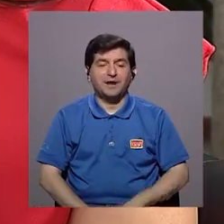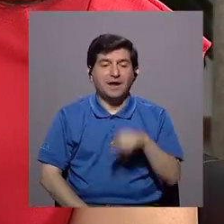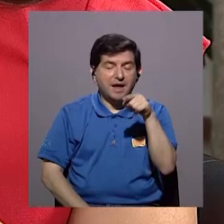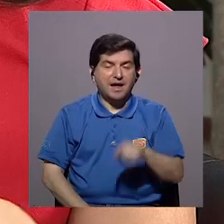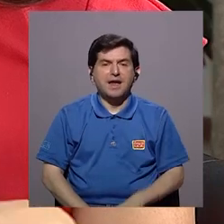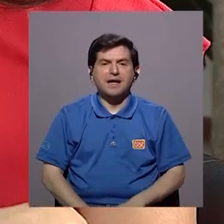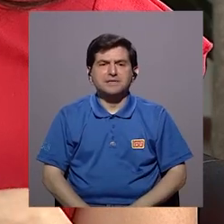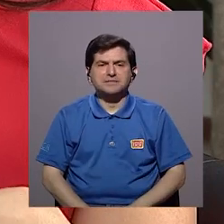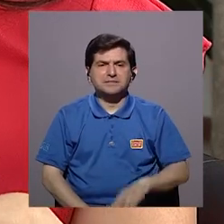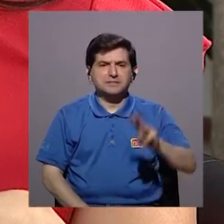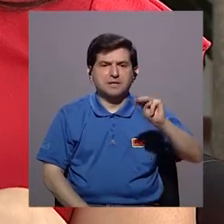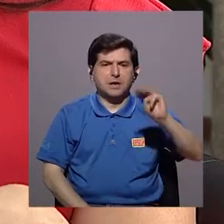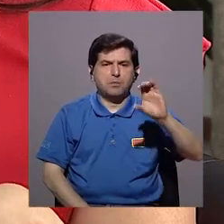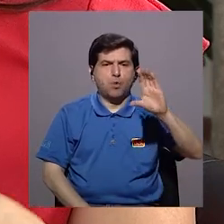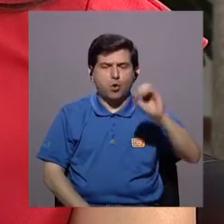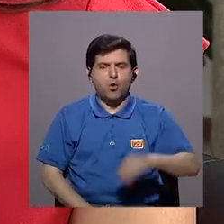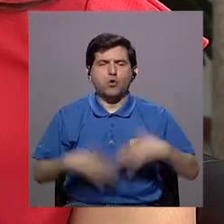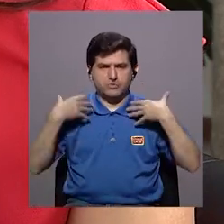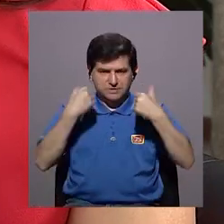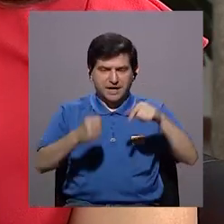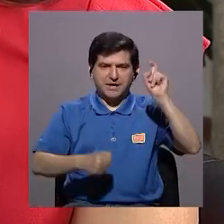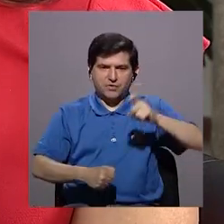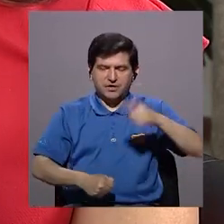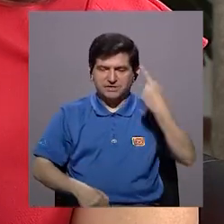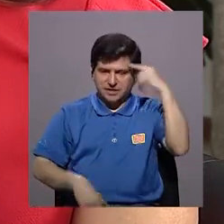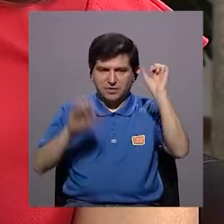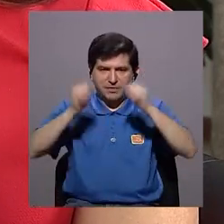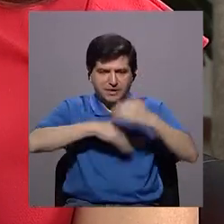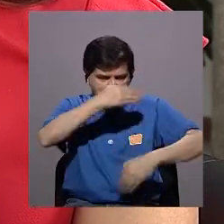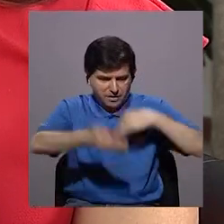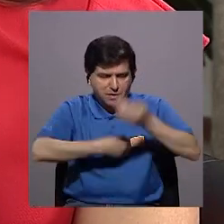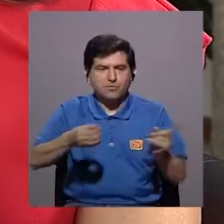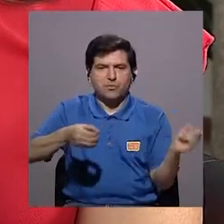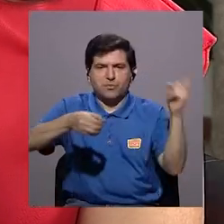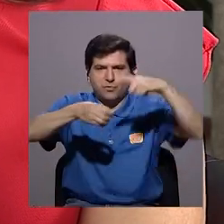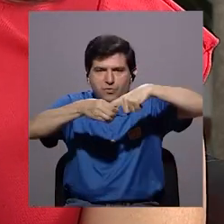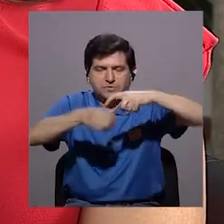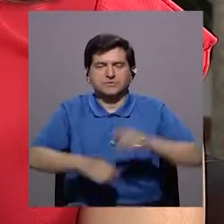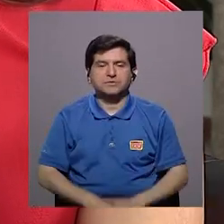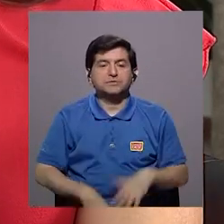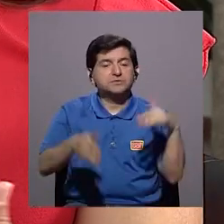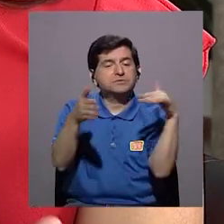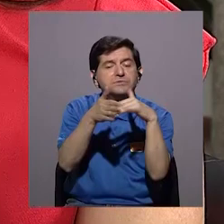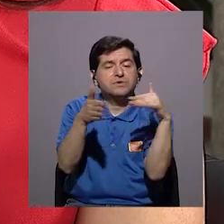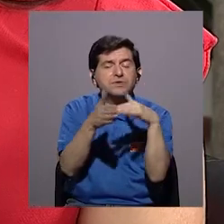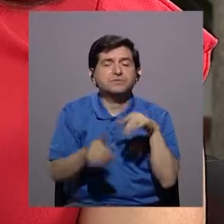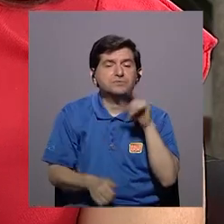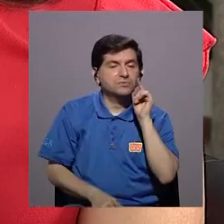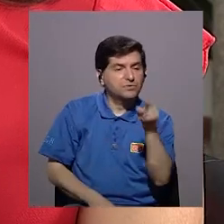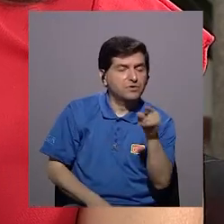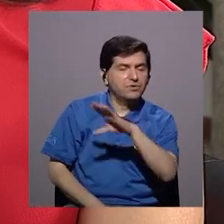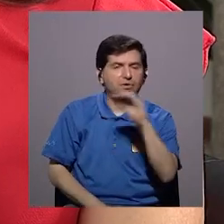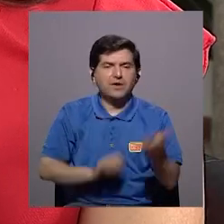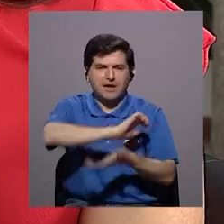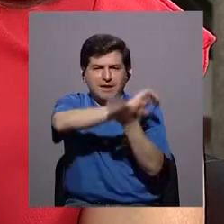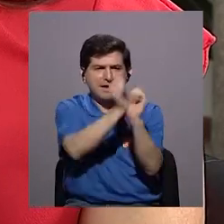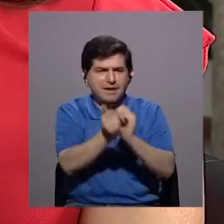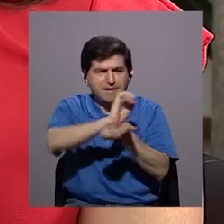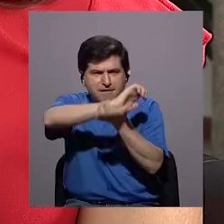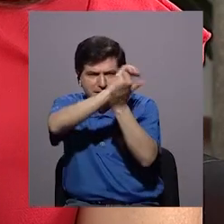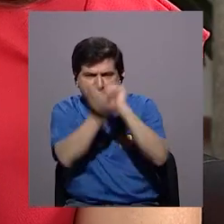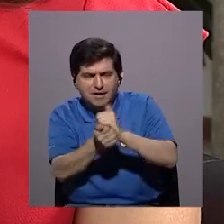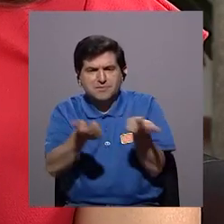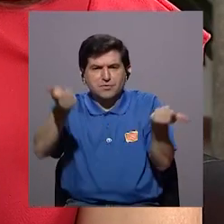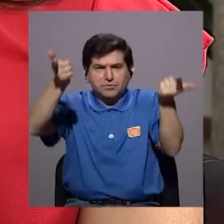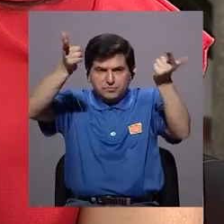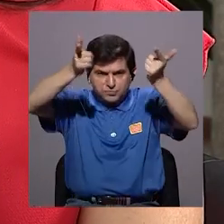Entonces, un moco cervical sano es fundamental para que se dé la fertilización. A través del estudio de este moco y de los cambios que